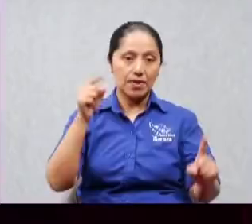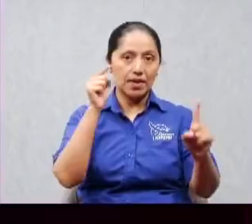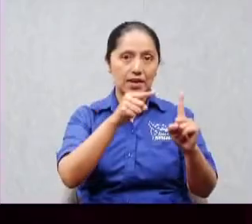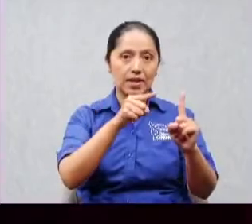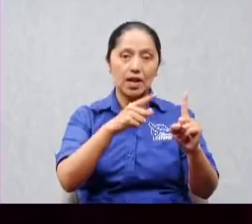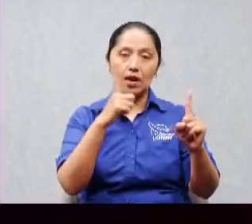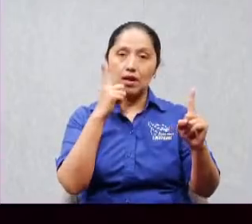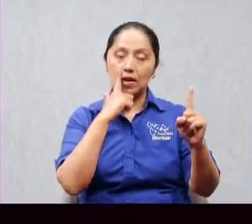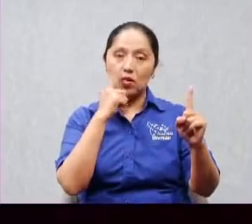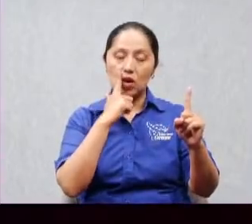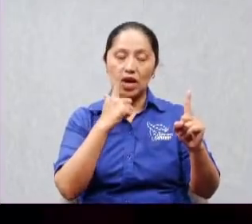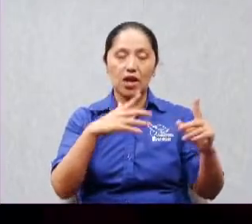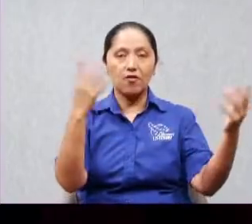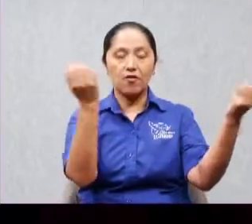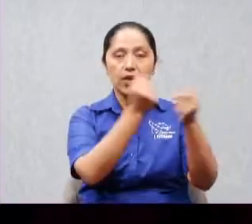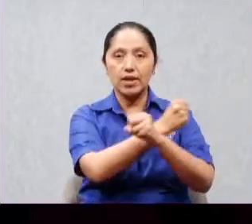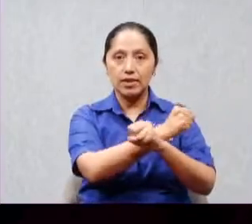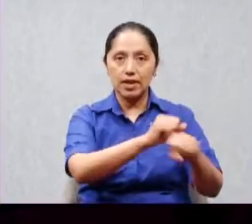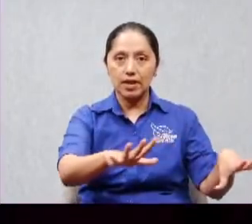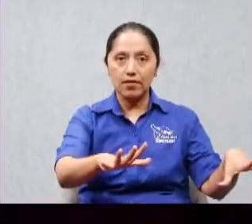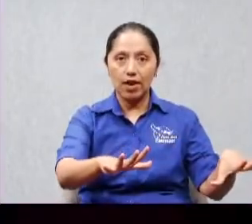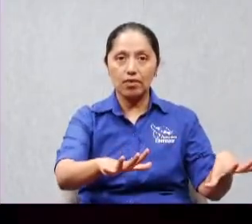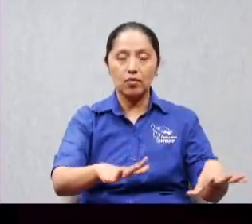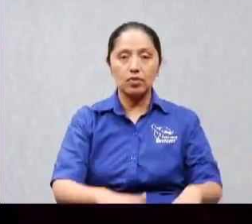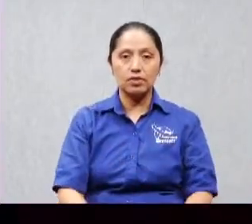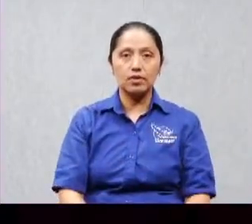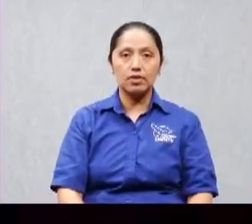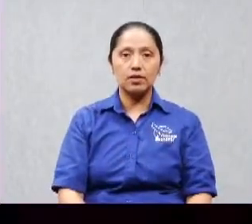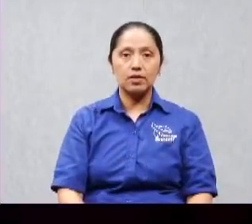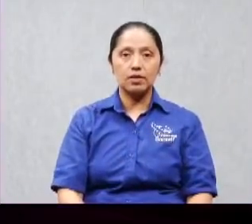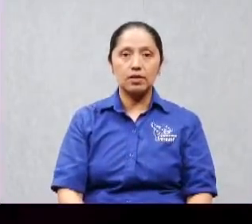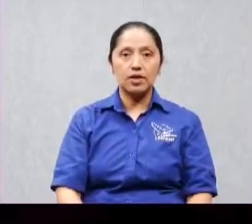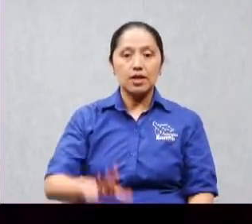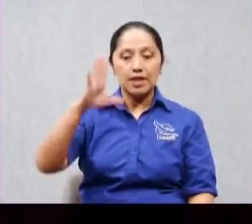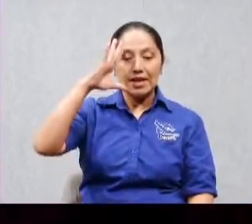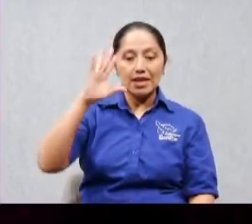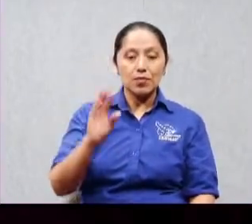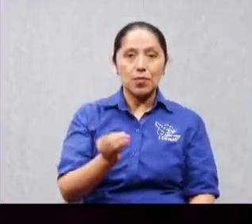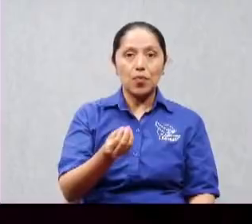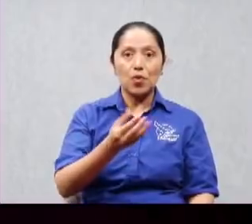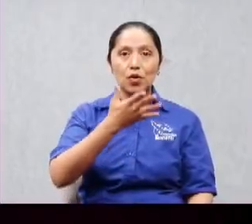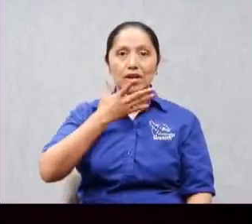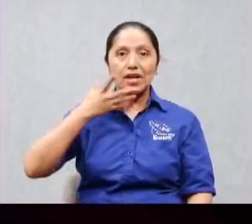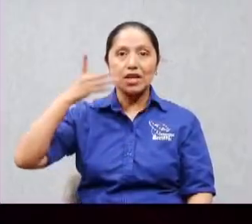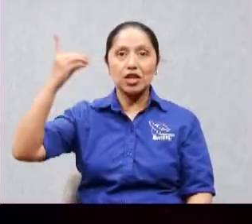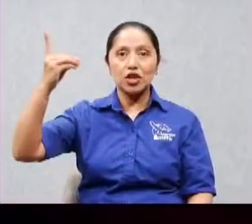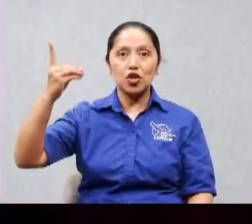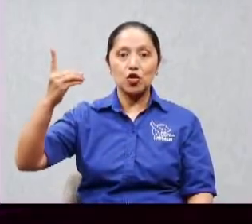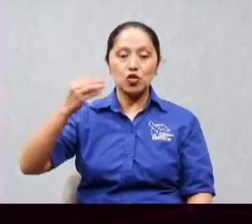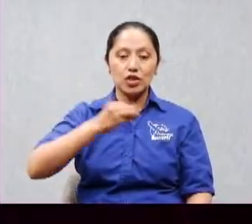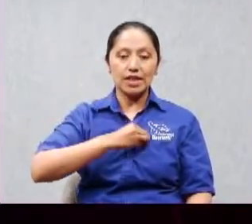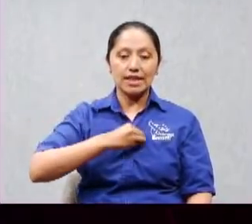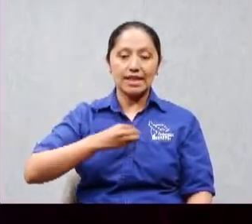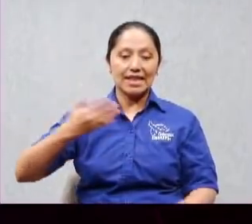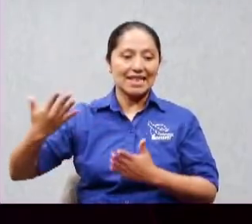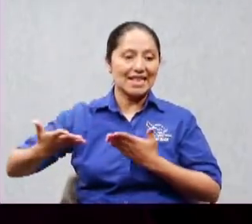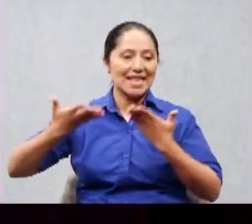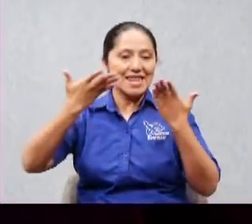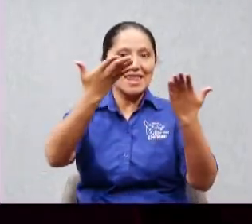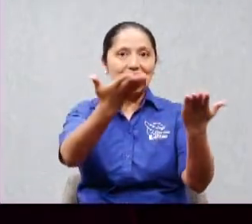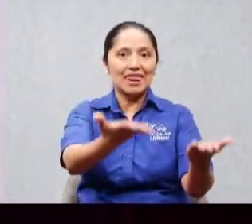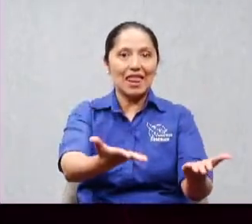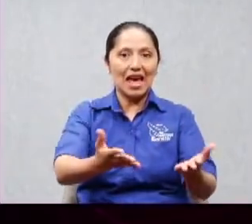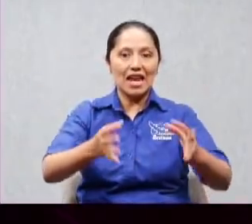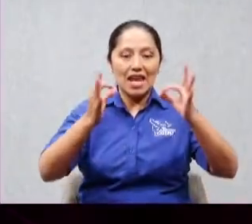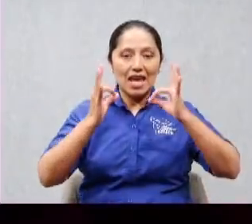esto que les estoy contando que cada vez que derriban a un jefe es porque Dios le quiere dar una oportunidad y